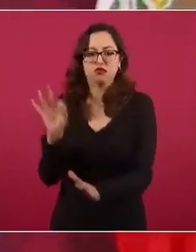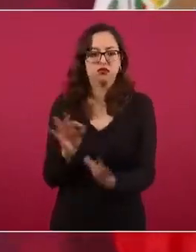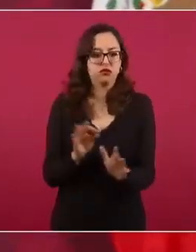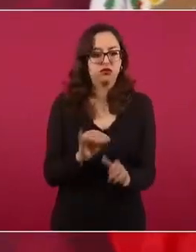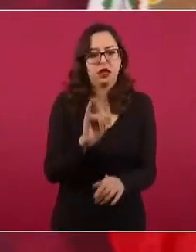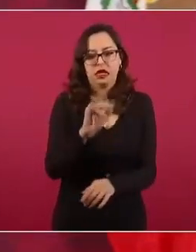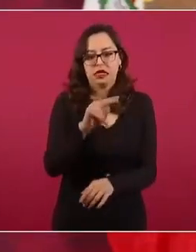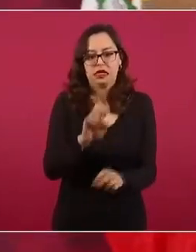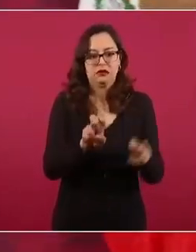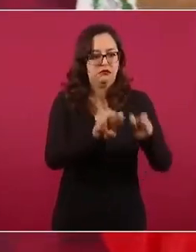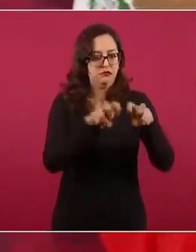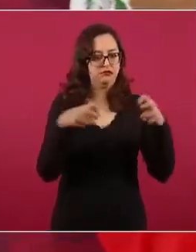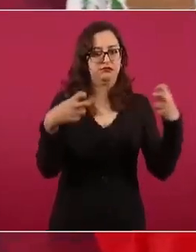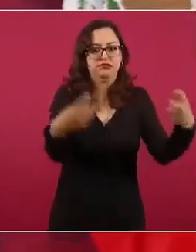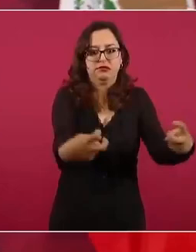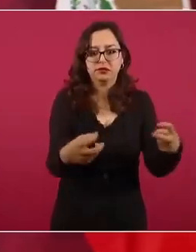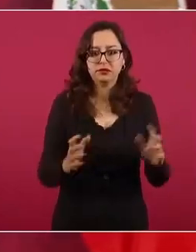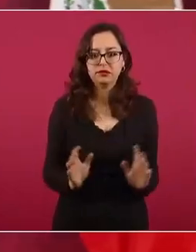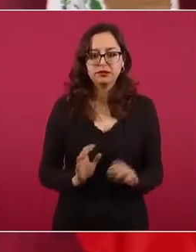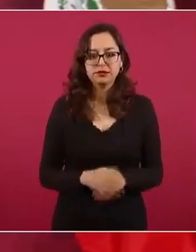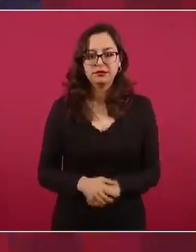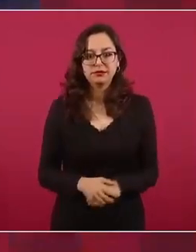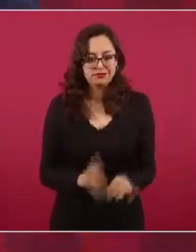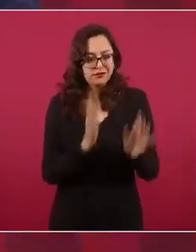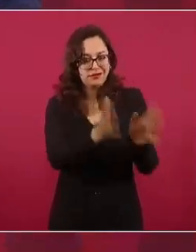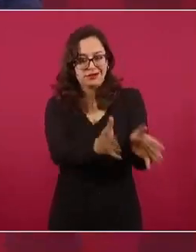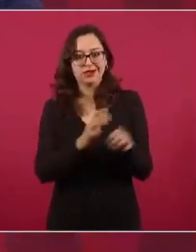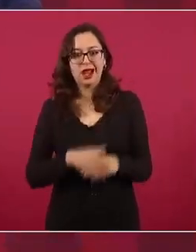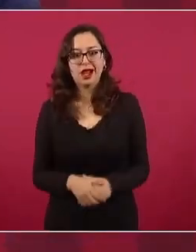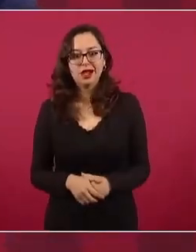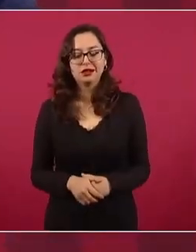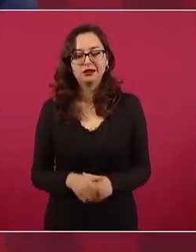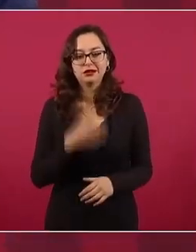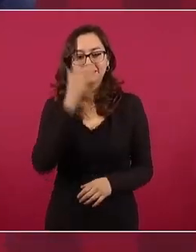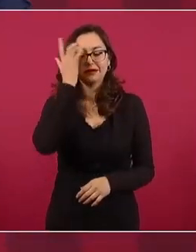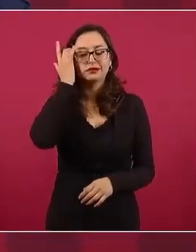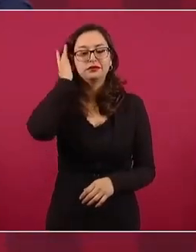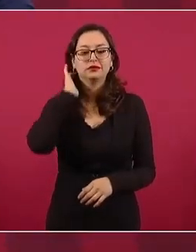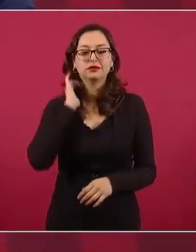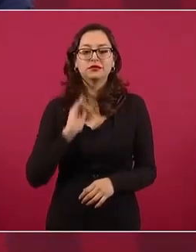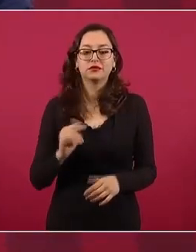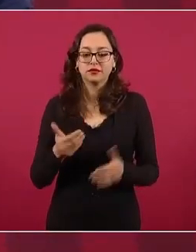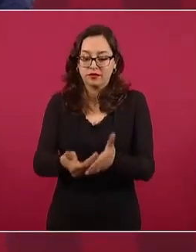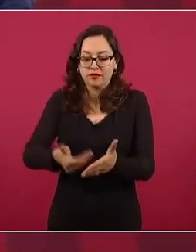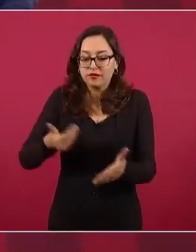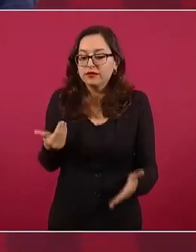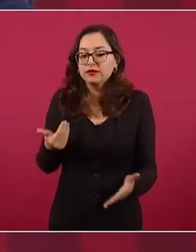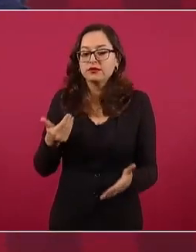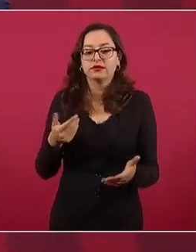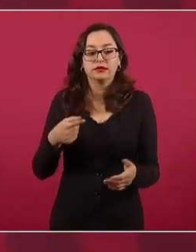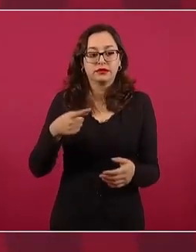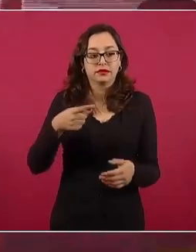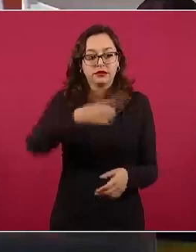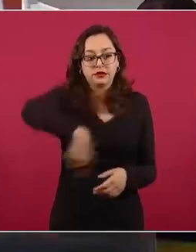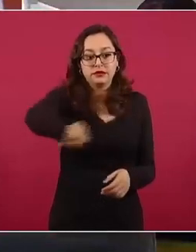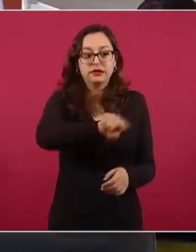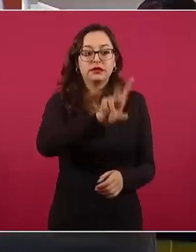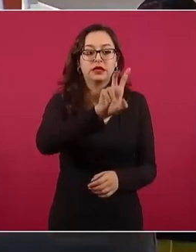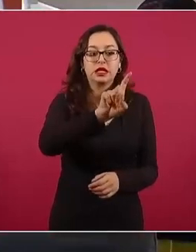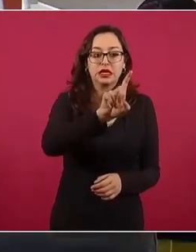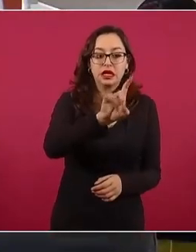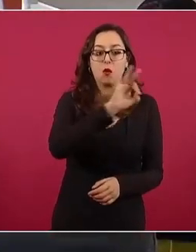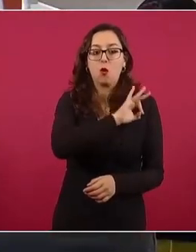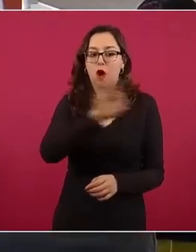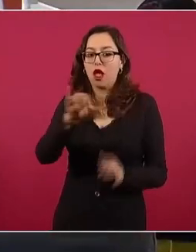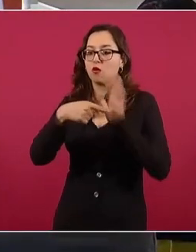periodo para que la gente los conozca, sepa de sus antecedentes, de